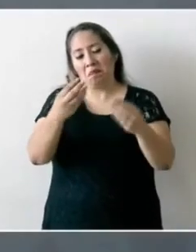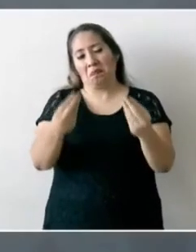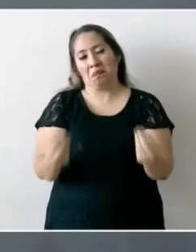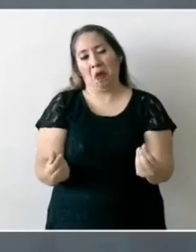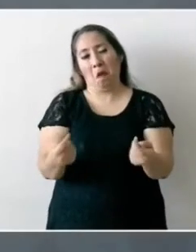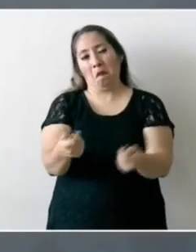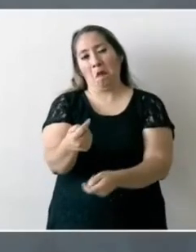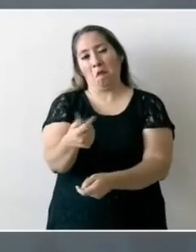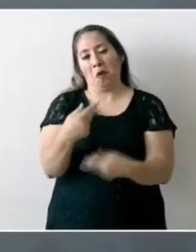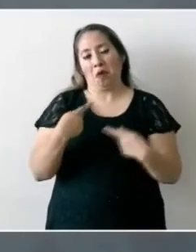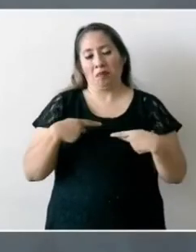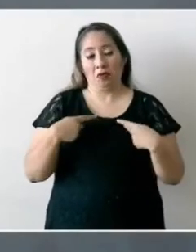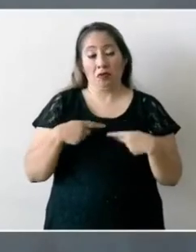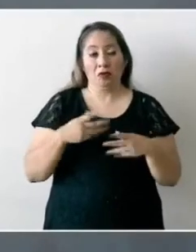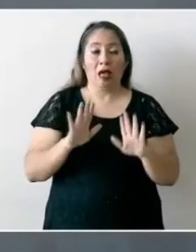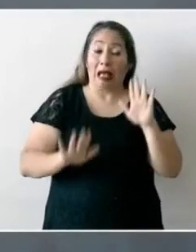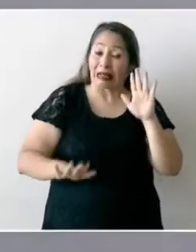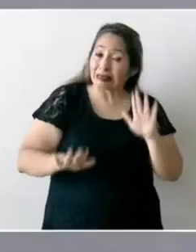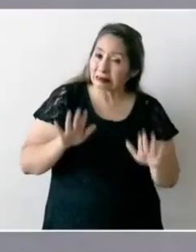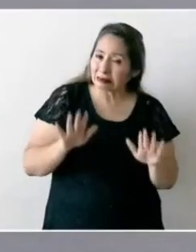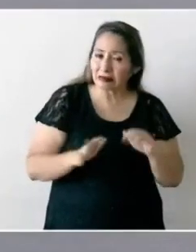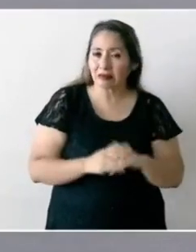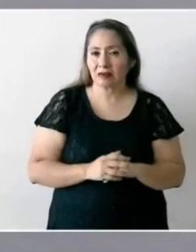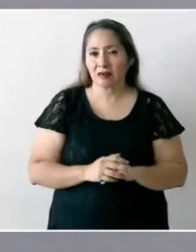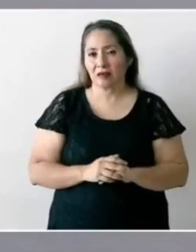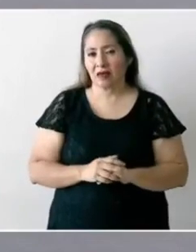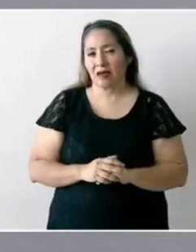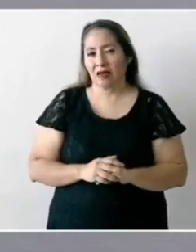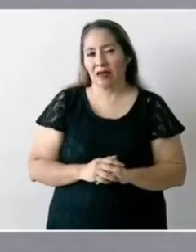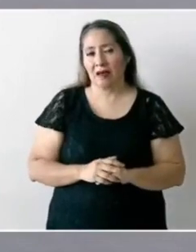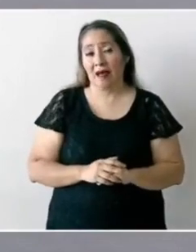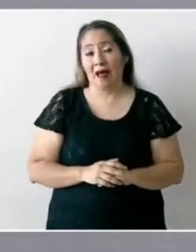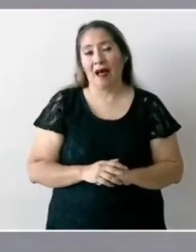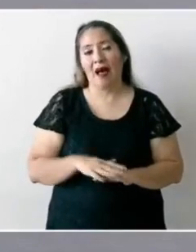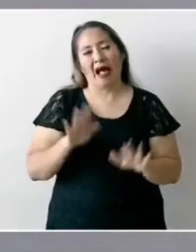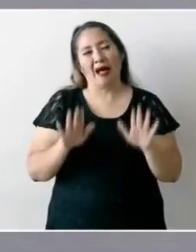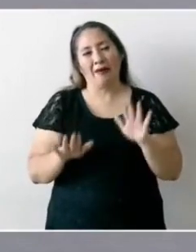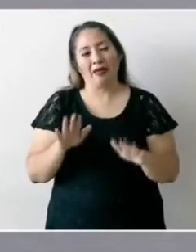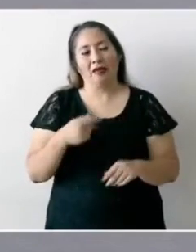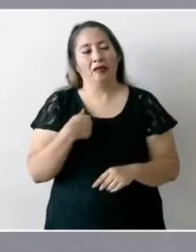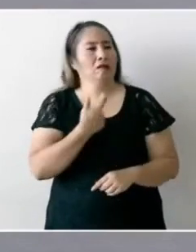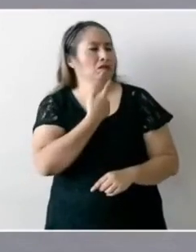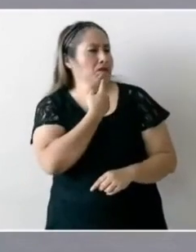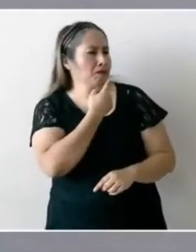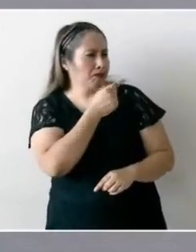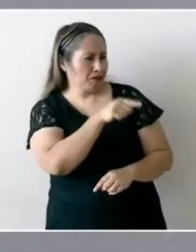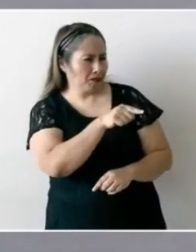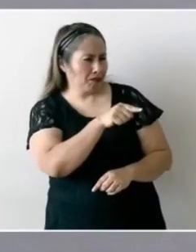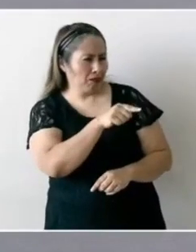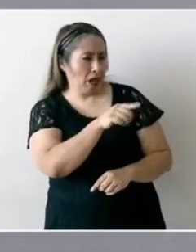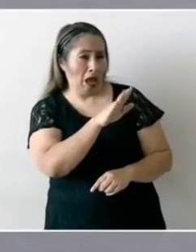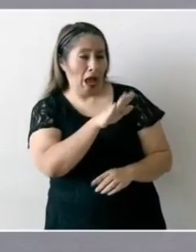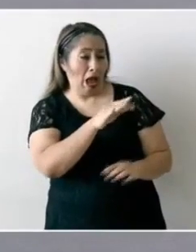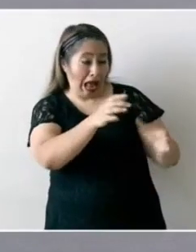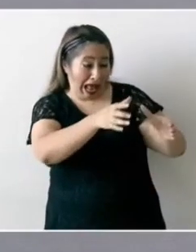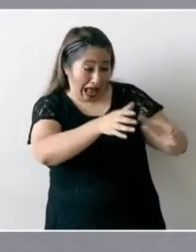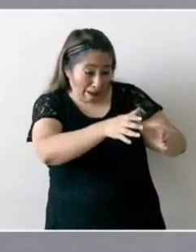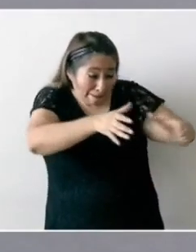A veces por beneficiar a la colectividad a una mayoría